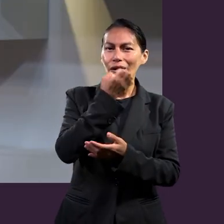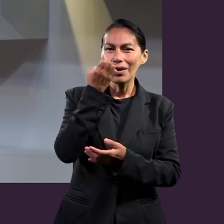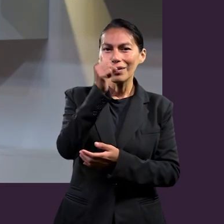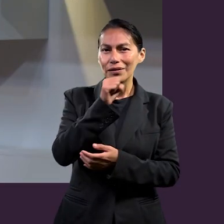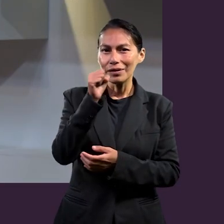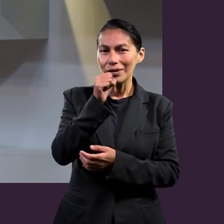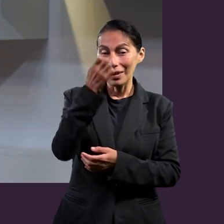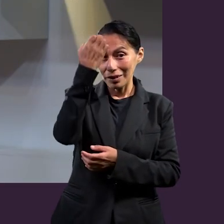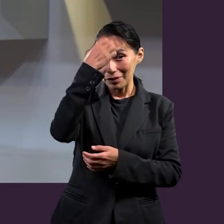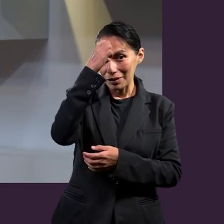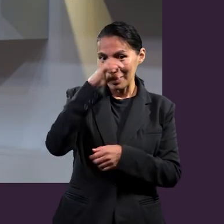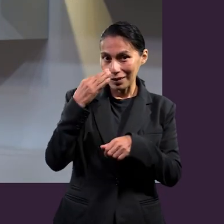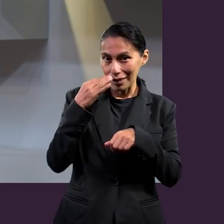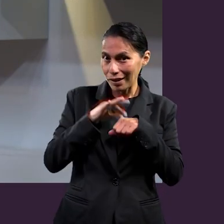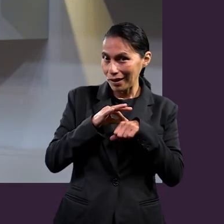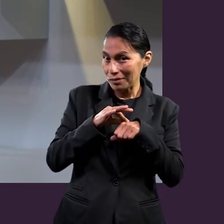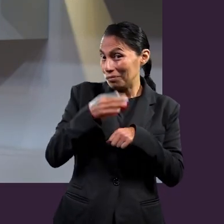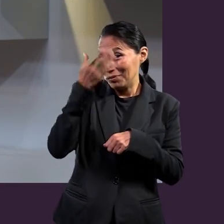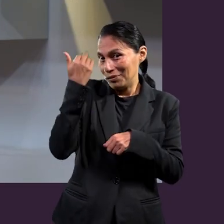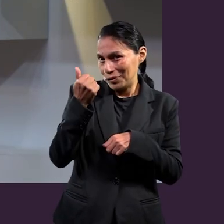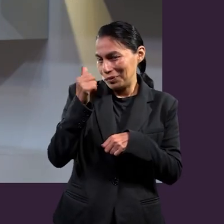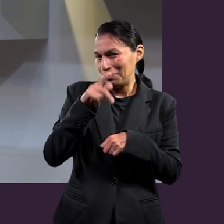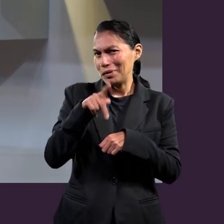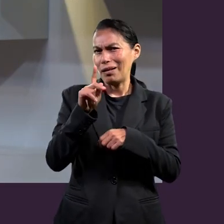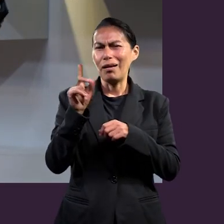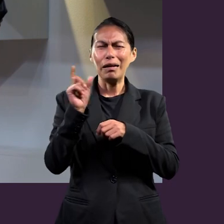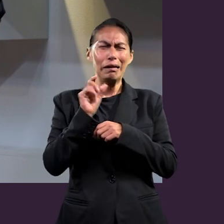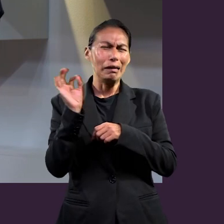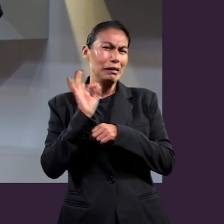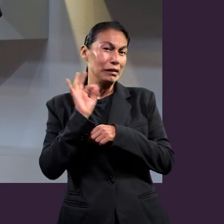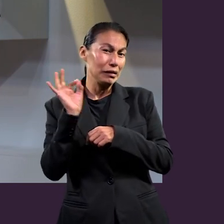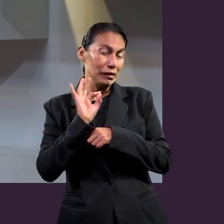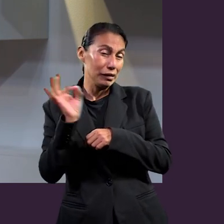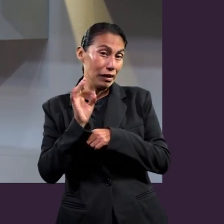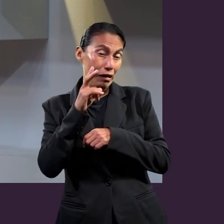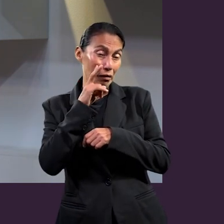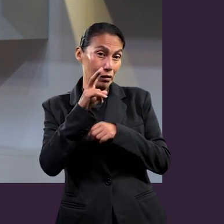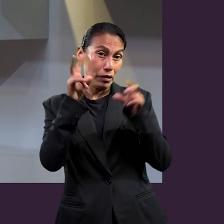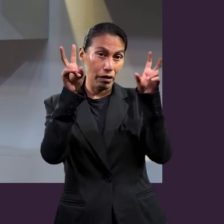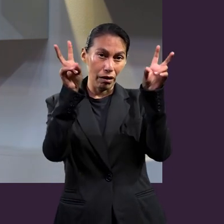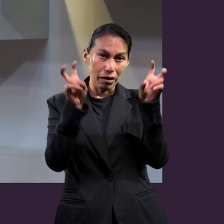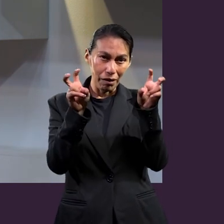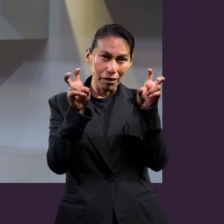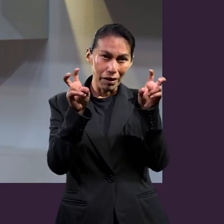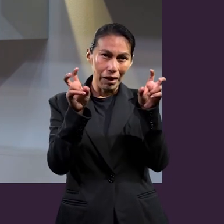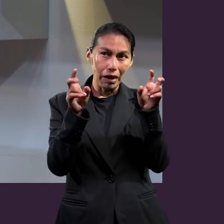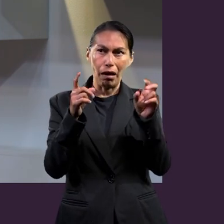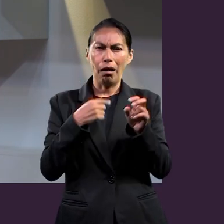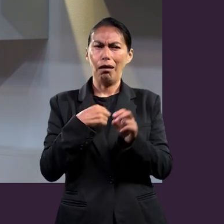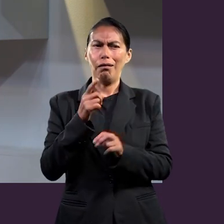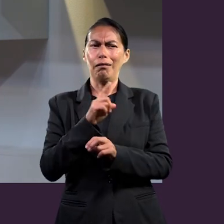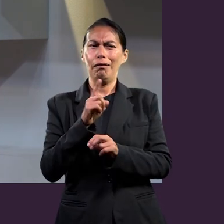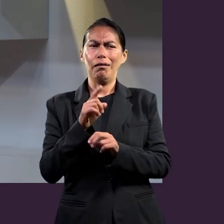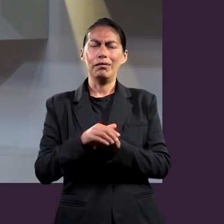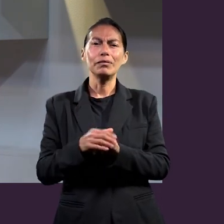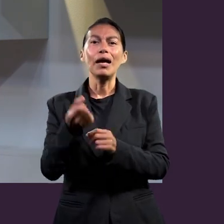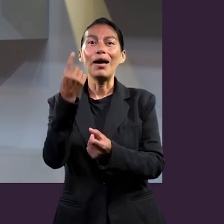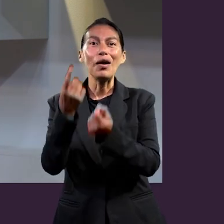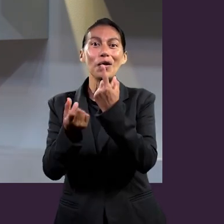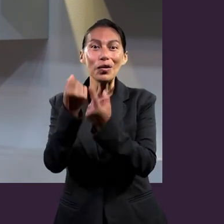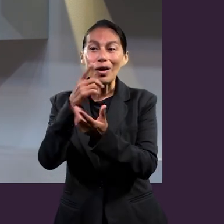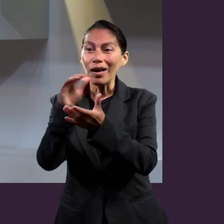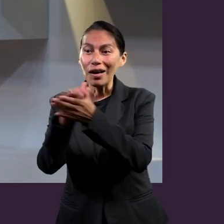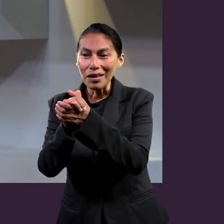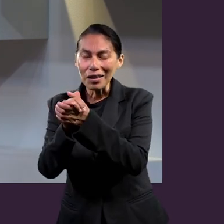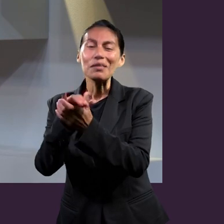la experiencia de muchos, pero quizás cuando leemos el título decimos, no, esto no es para mí. Diríamos que aquí el 50-50, sí nos cayó el